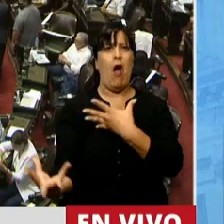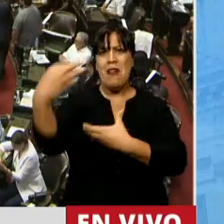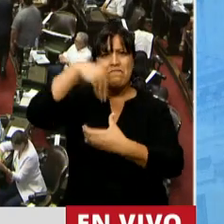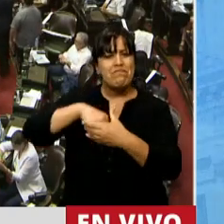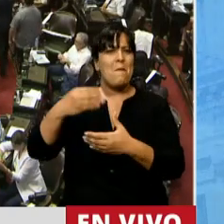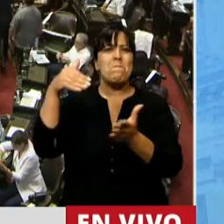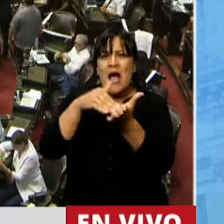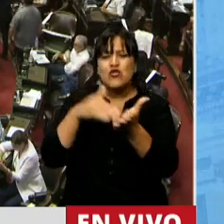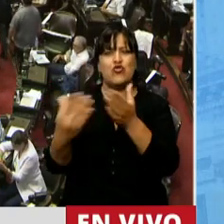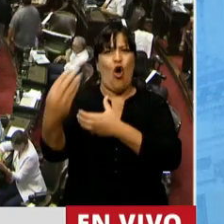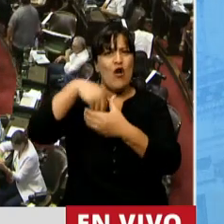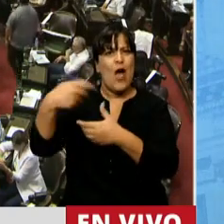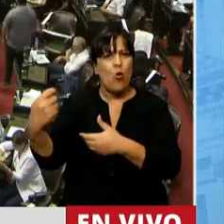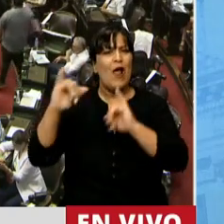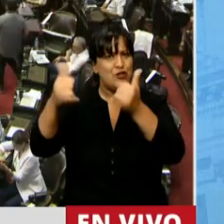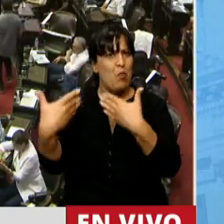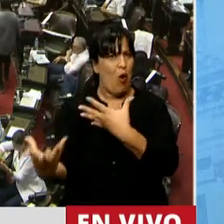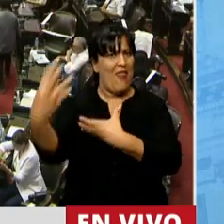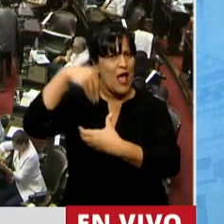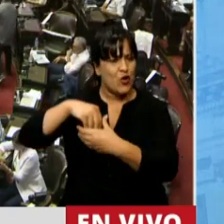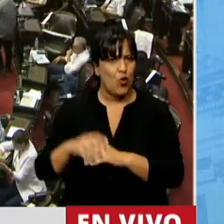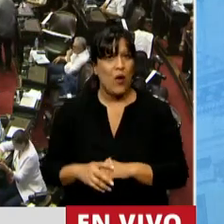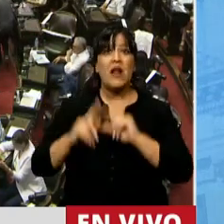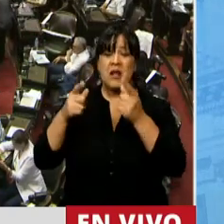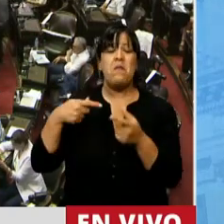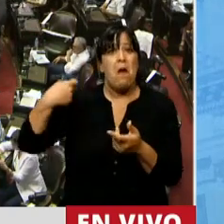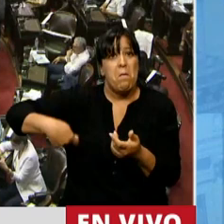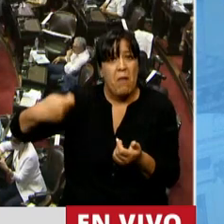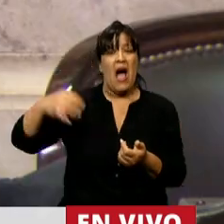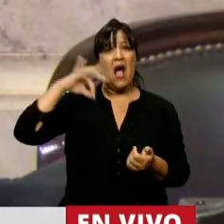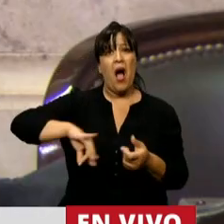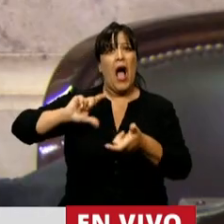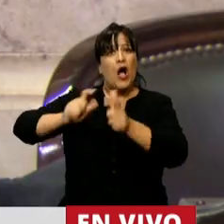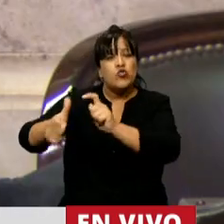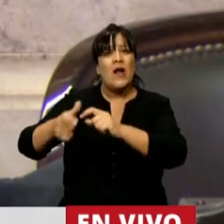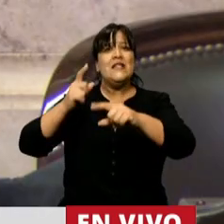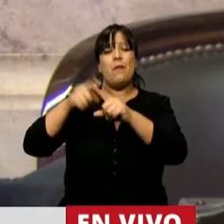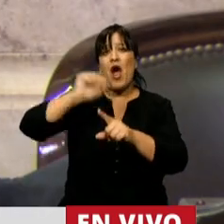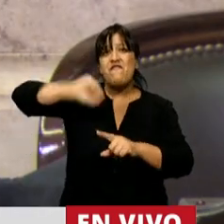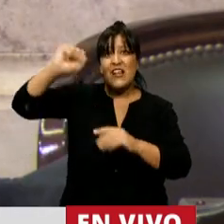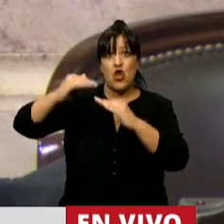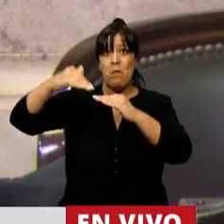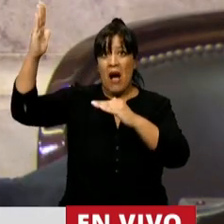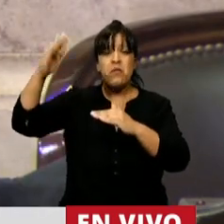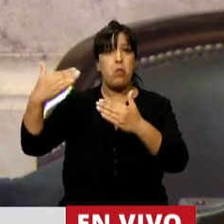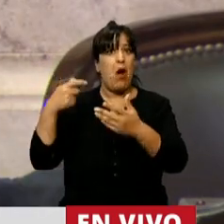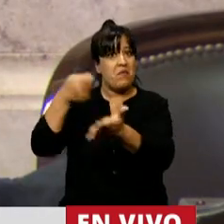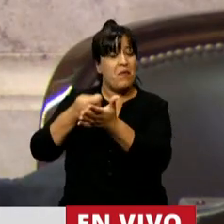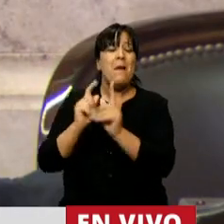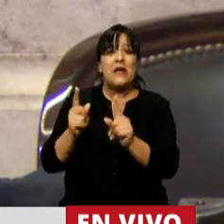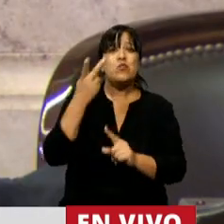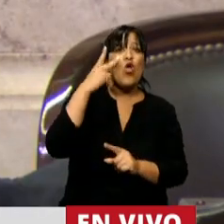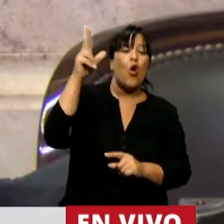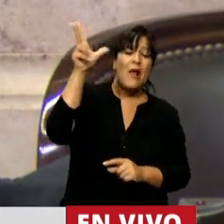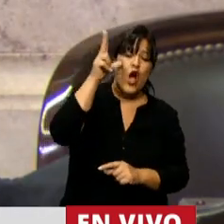jubilados y jubiladas y que además es posible ir pagando haberes que se actualizan por encima de la inflación. Es lo que pasó entre el 2008 y el 2015.